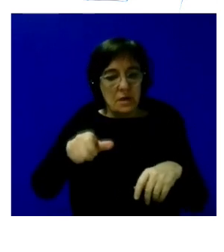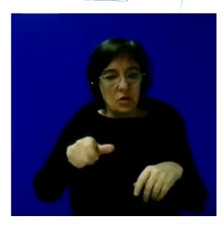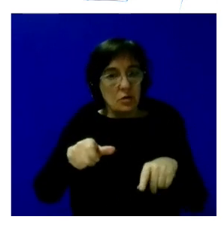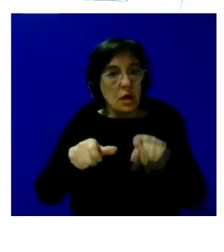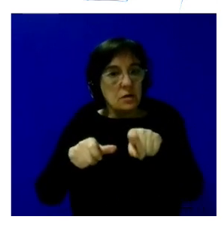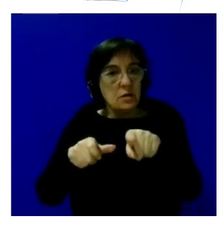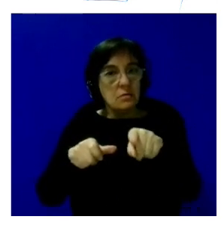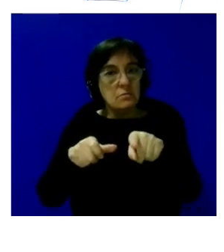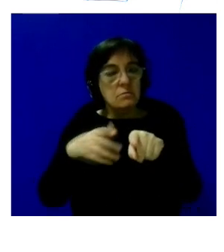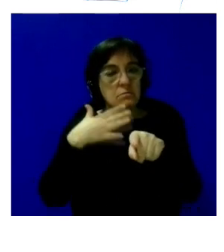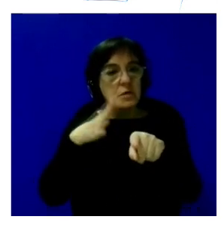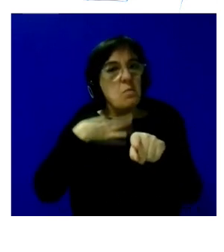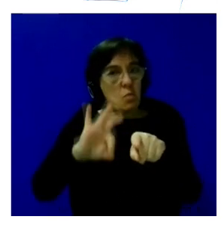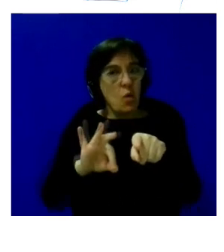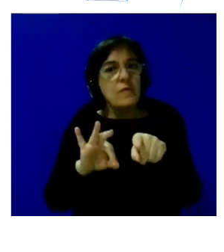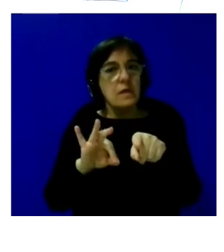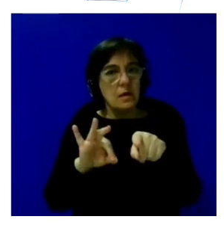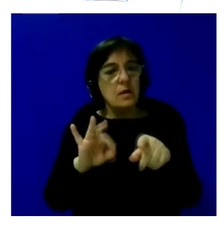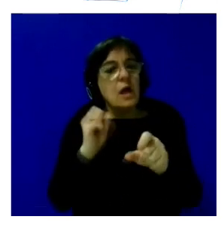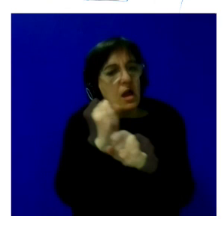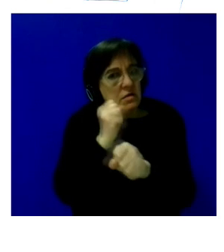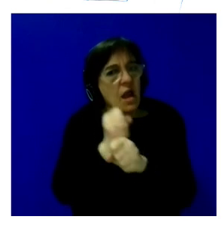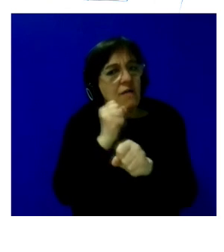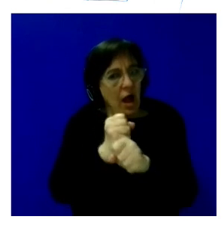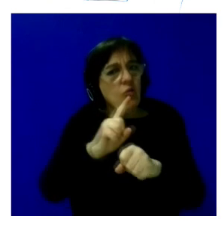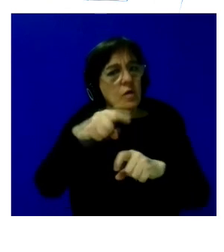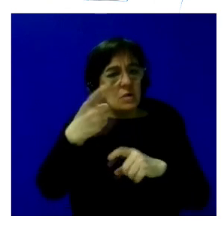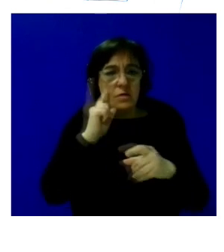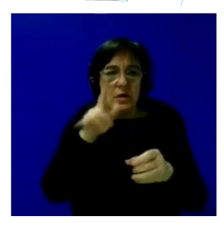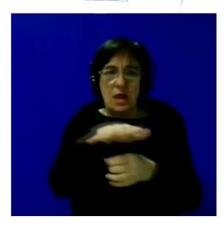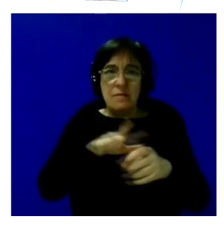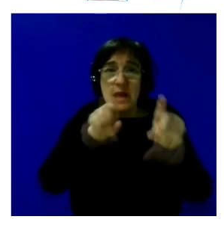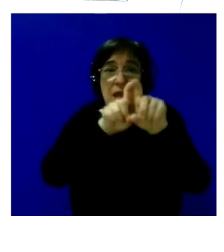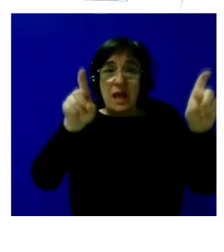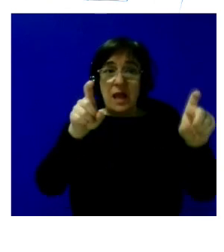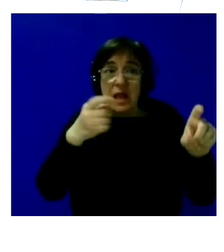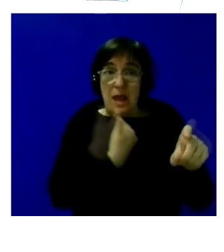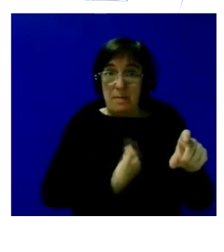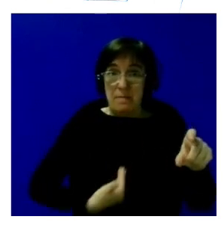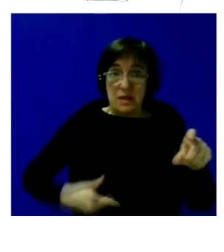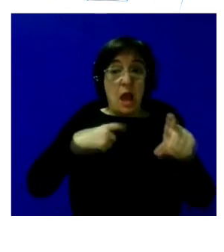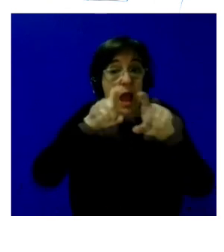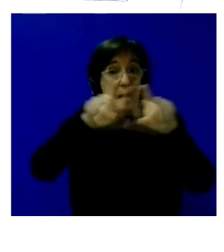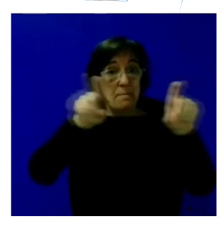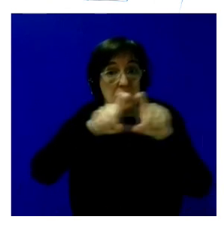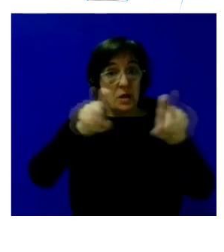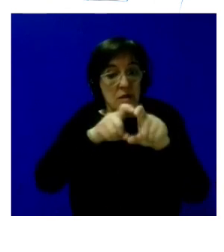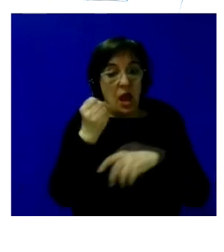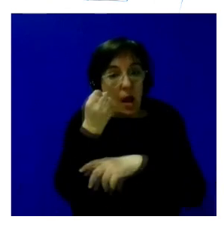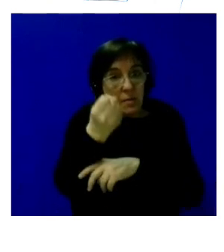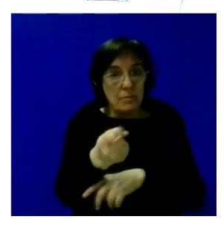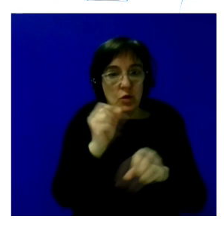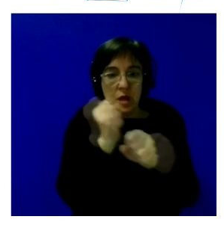ser que pueden ser trabajadoras en el ámbito empresarial efectivamente las empresas que han apoyado a estos